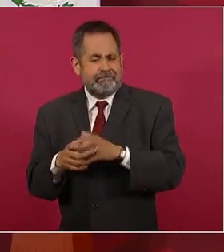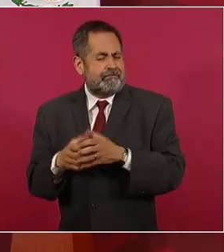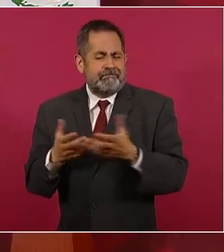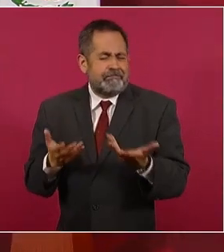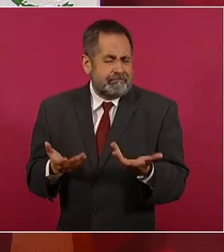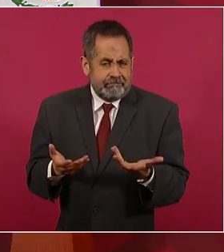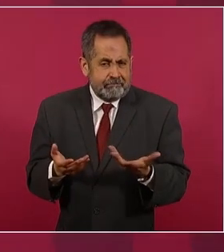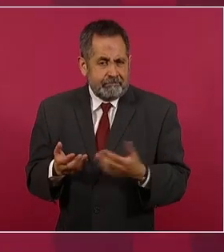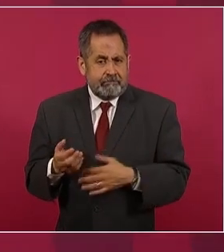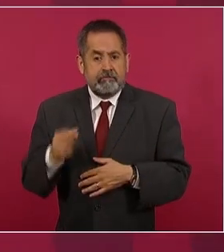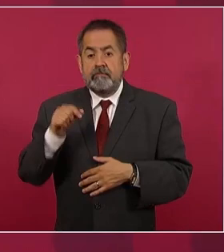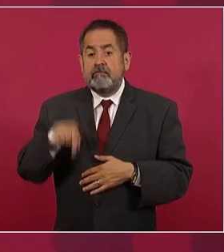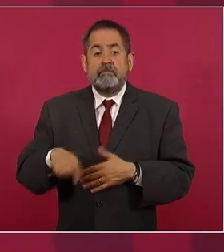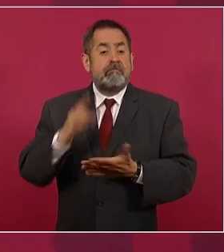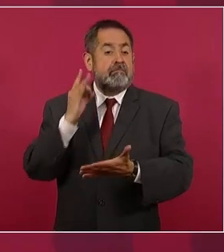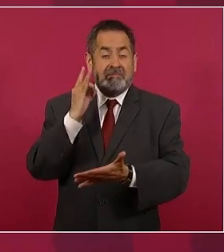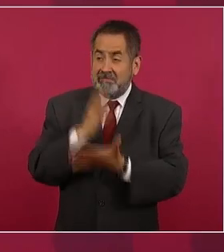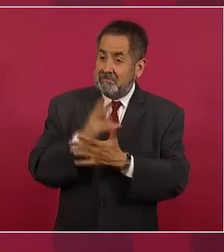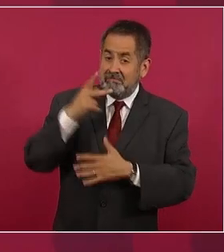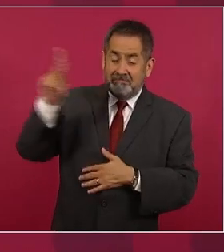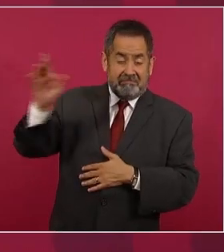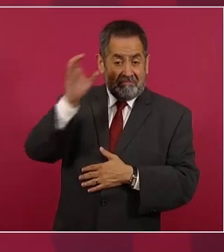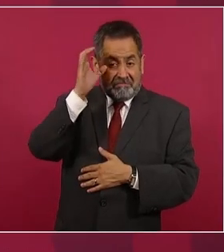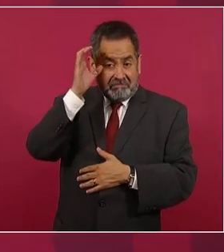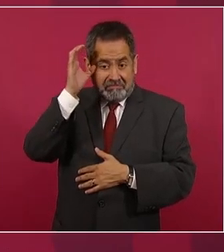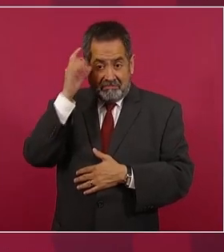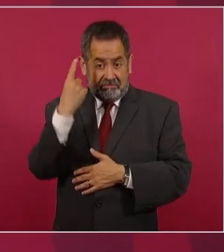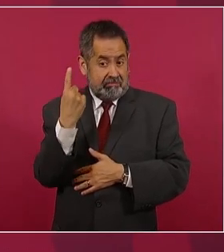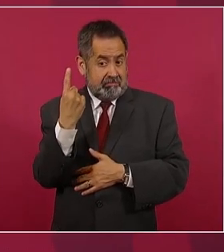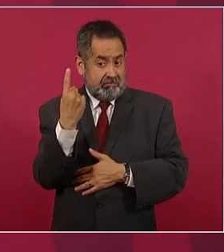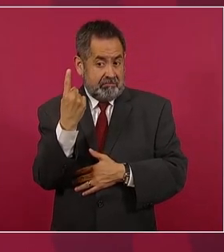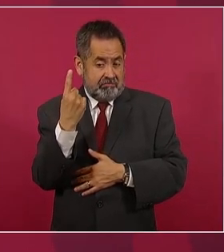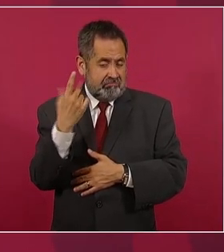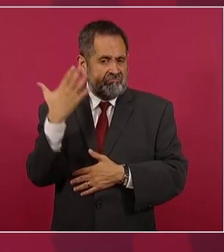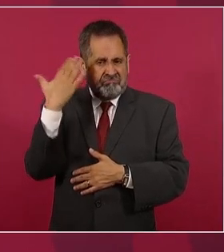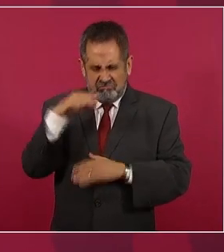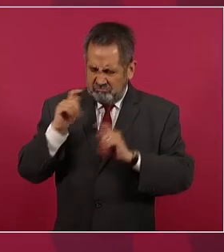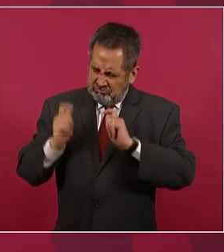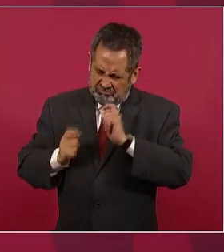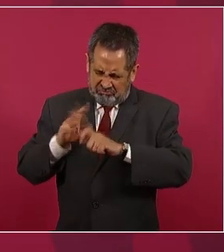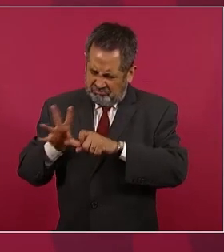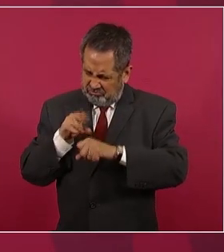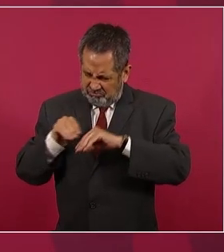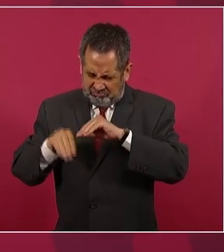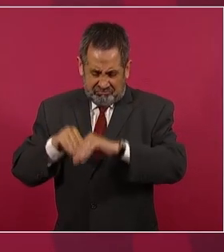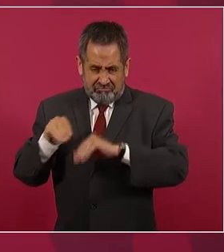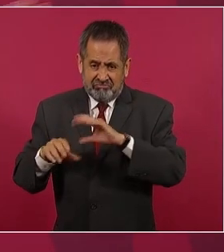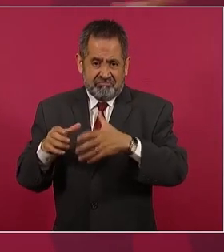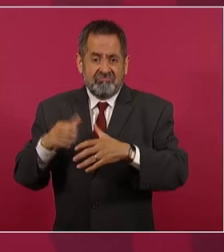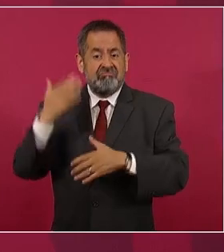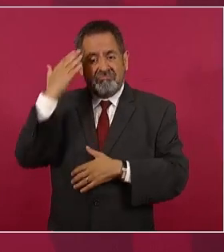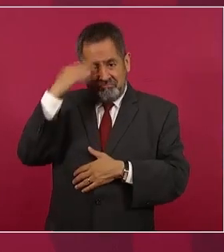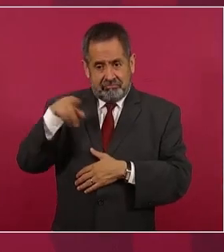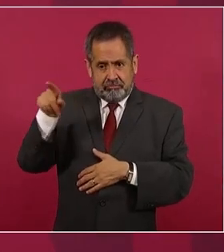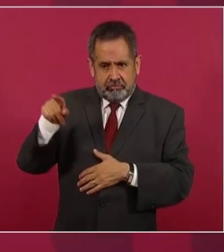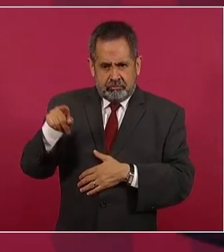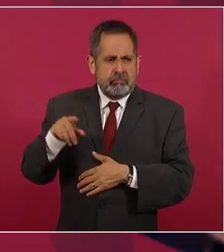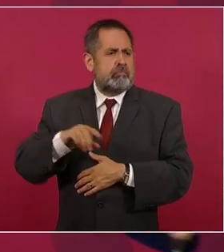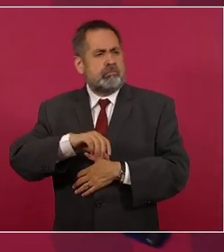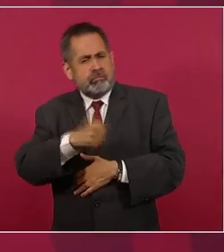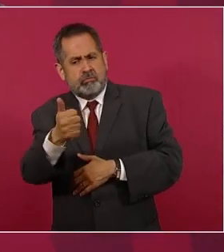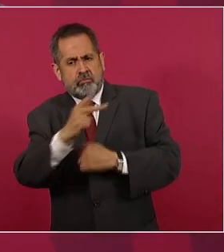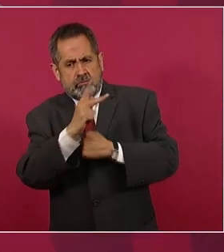sólo lo tiene China, porque una cosa es tener el